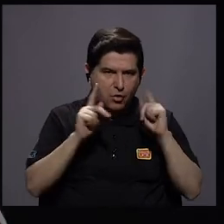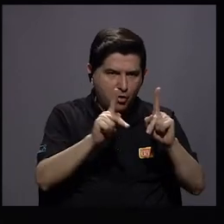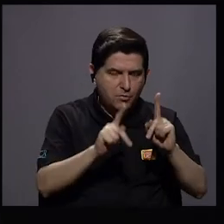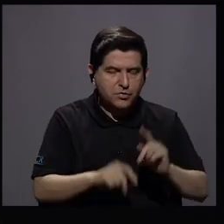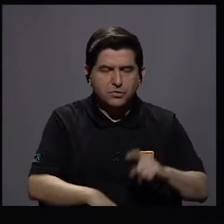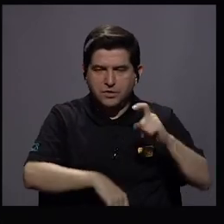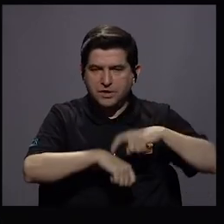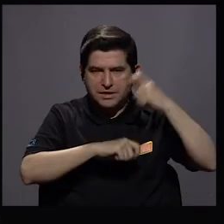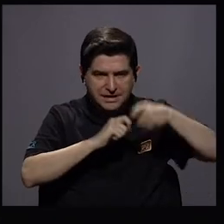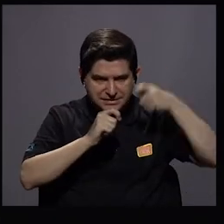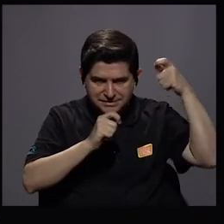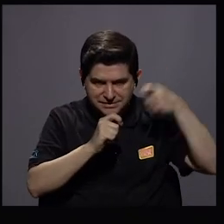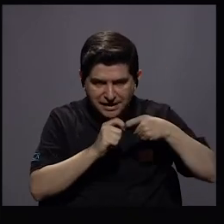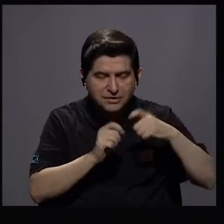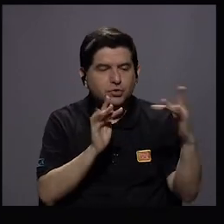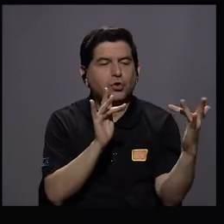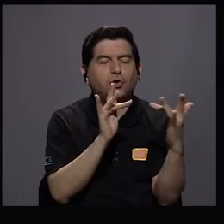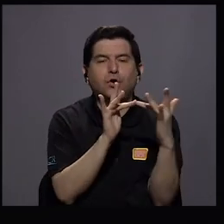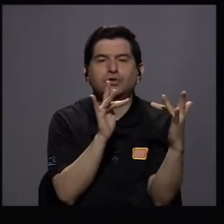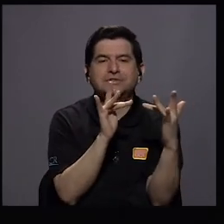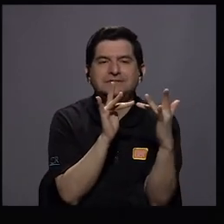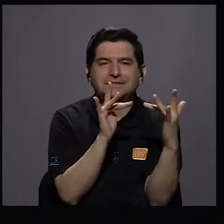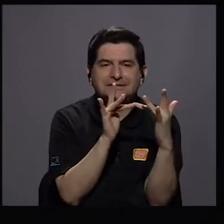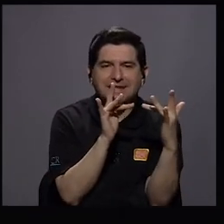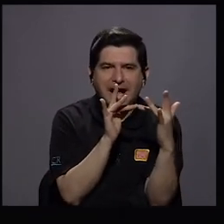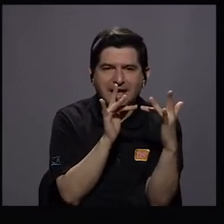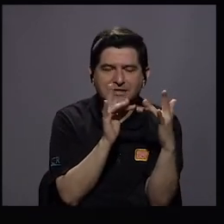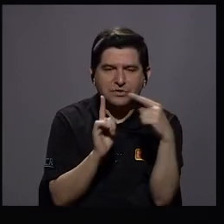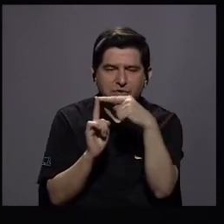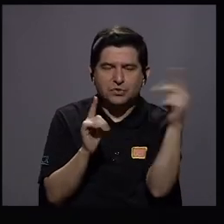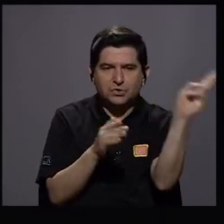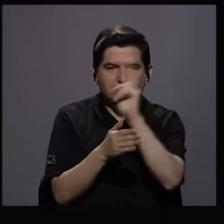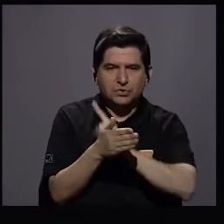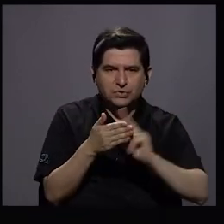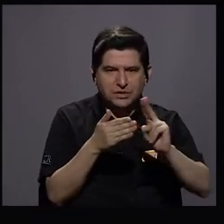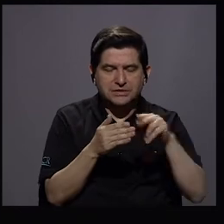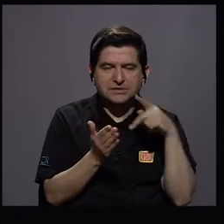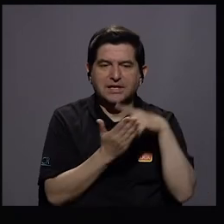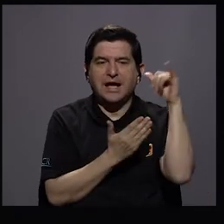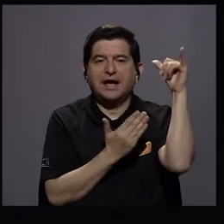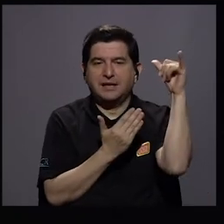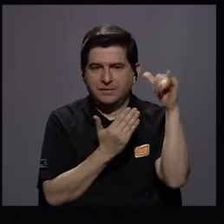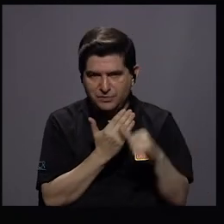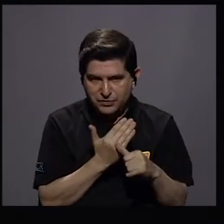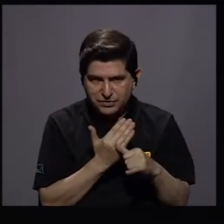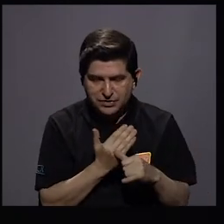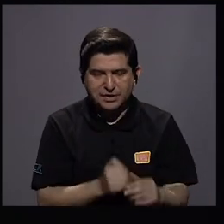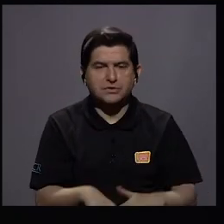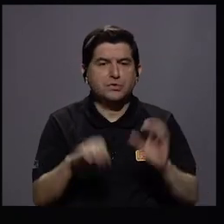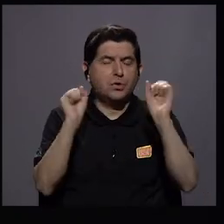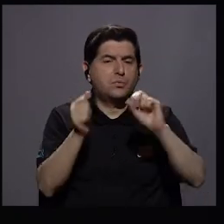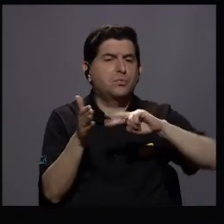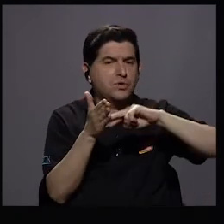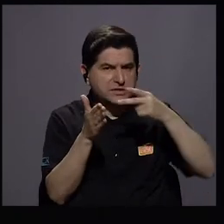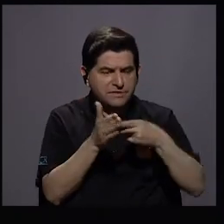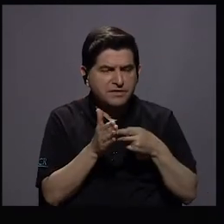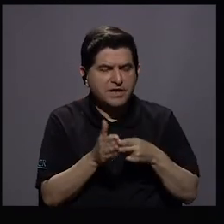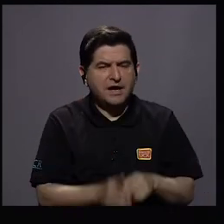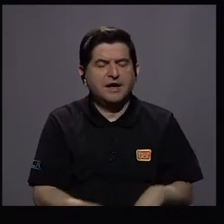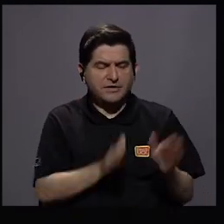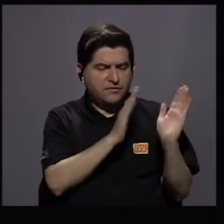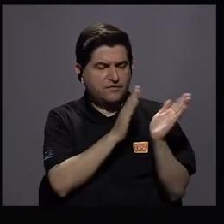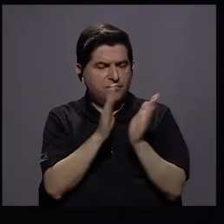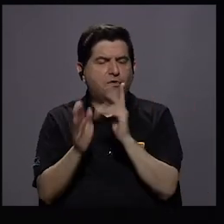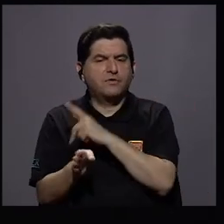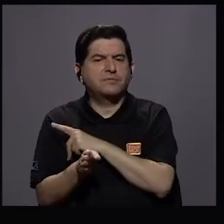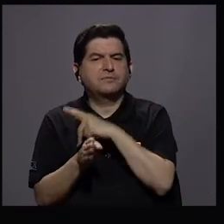en un momento determinado de tener contacto desde la universidad con ese proyecto de lo que puede significarse formarse